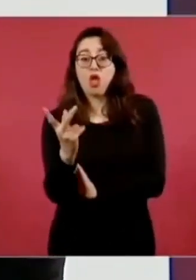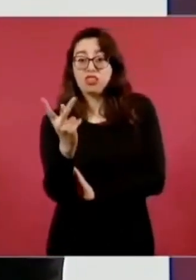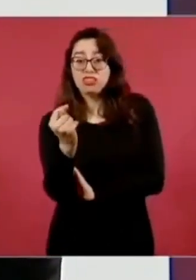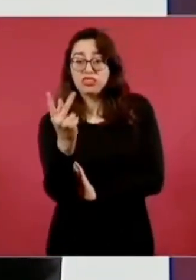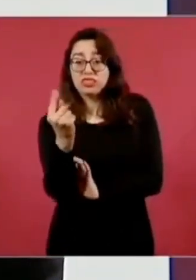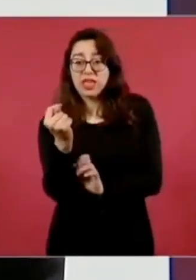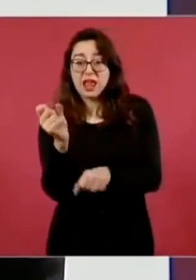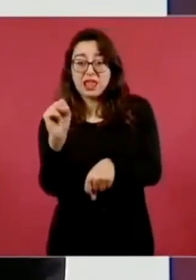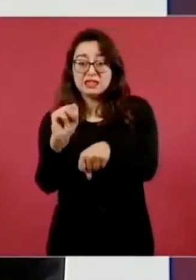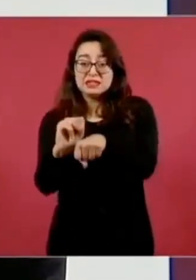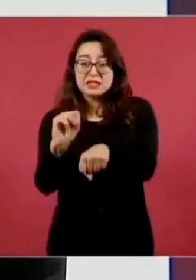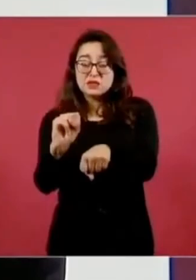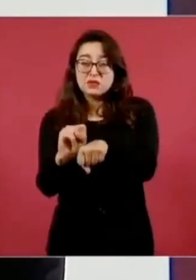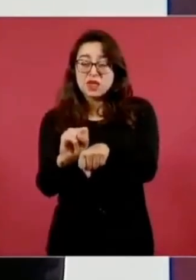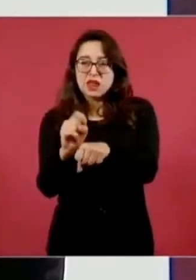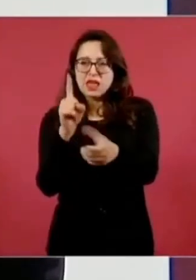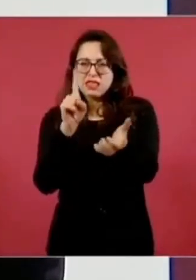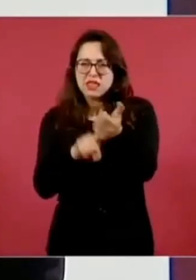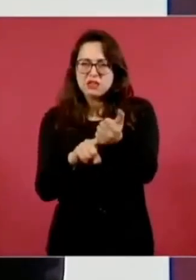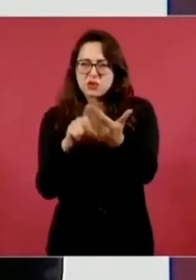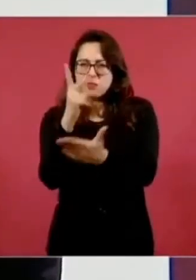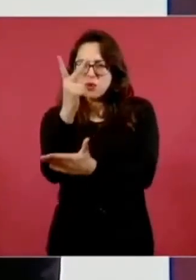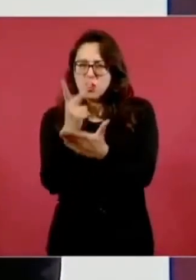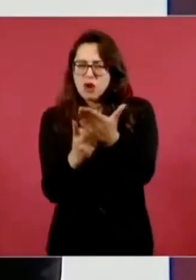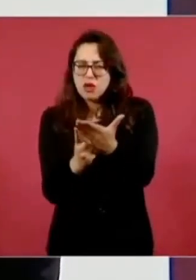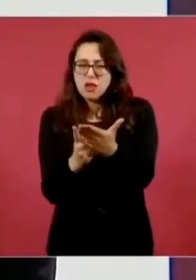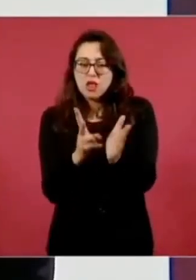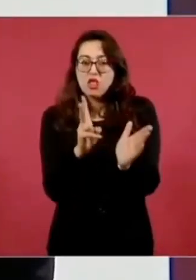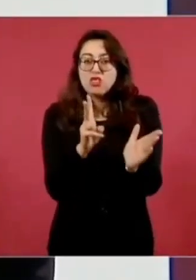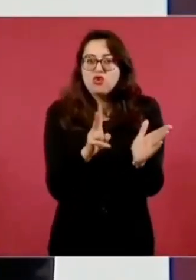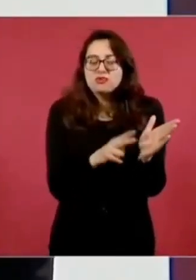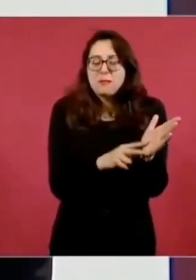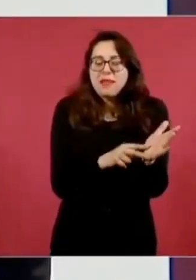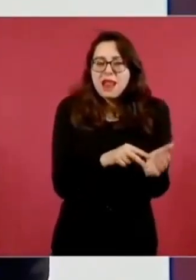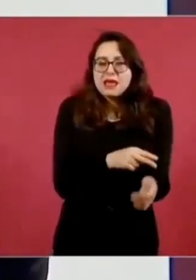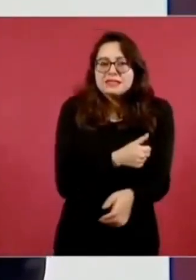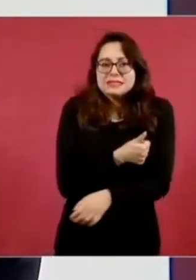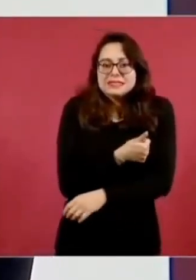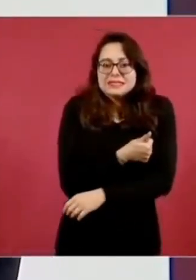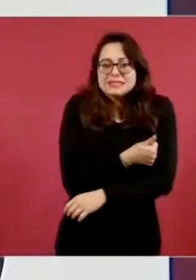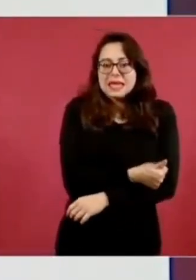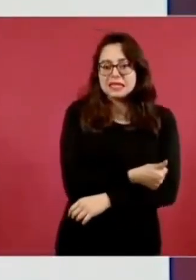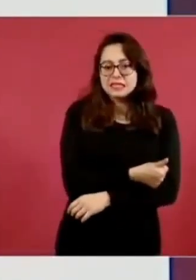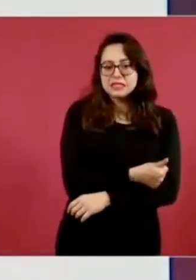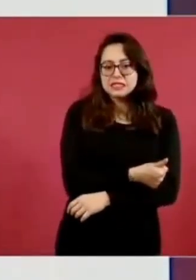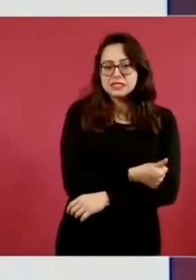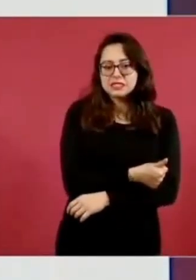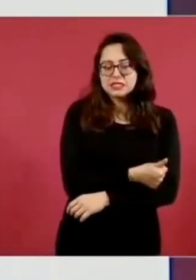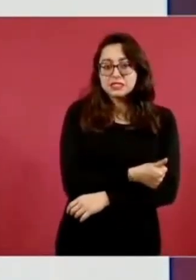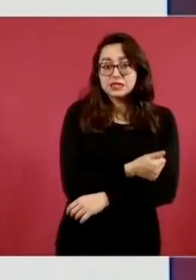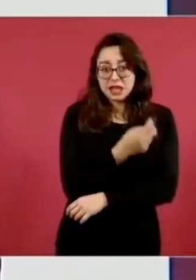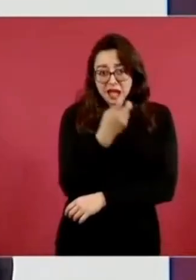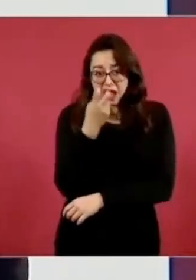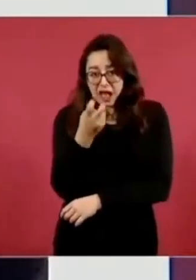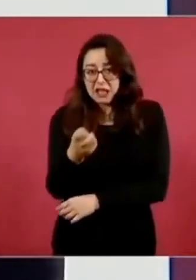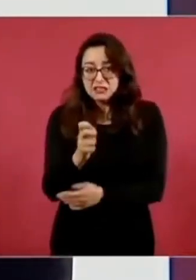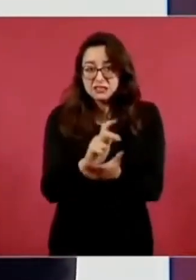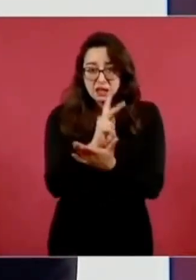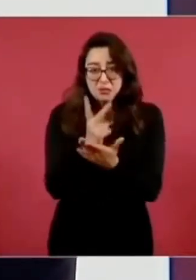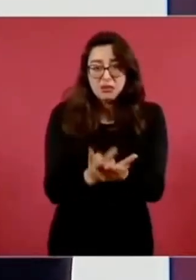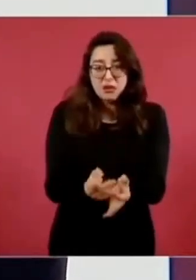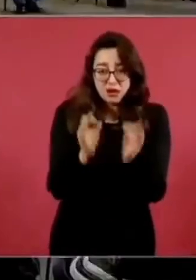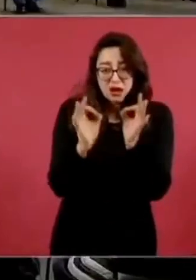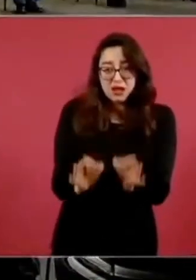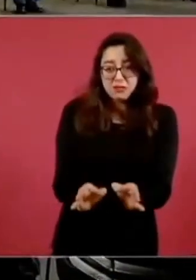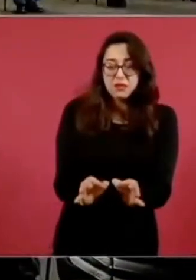vigente materiales diseñados con los programas 2006. Eso que llamaban convivencia y armonización